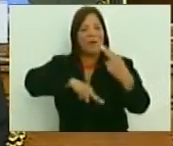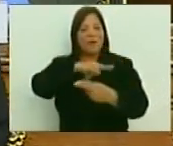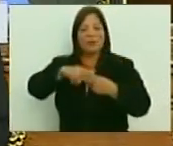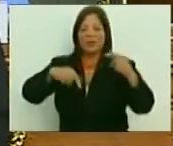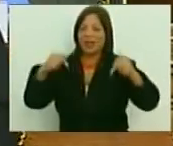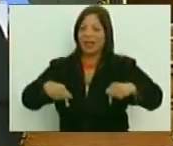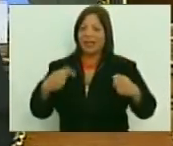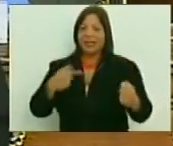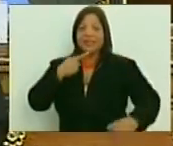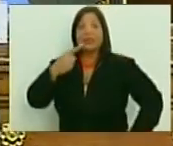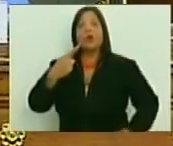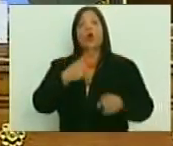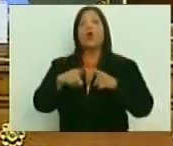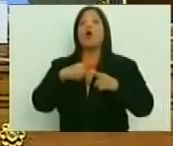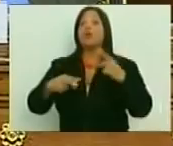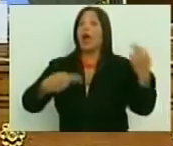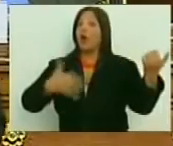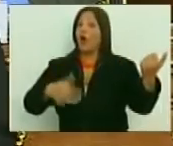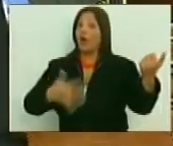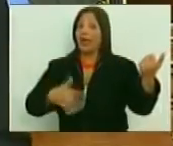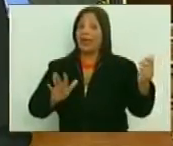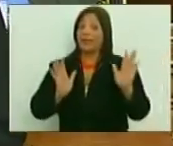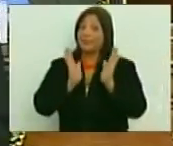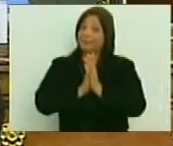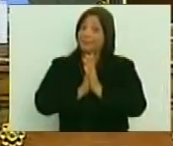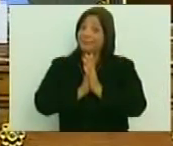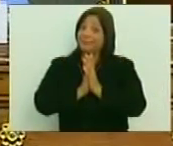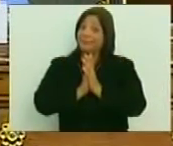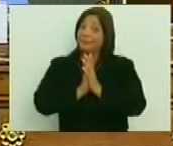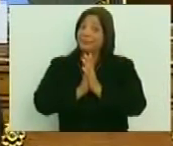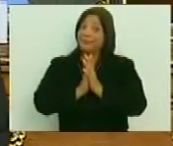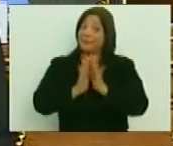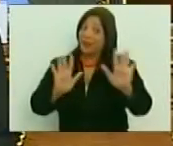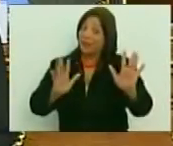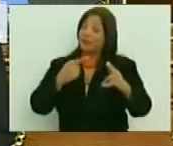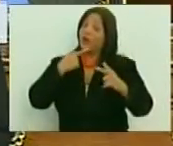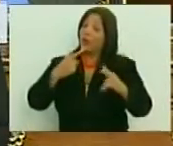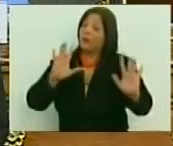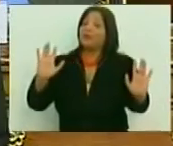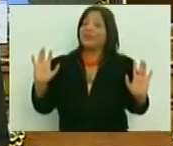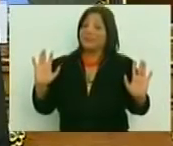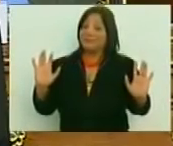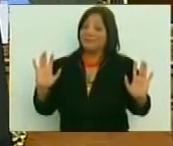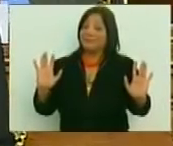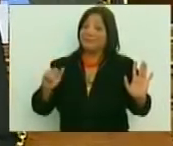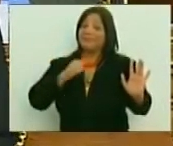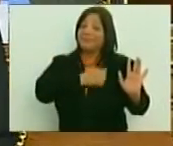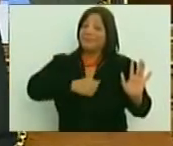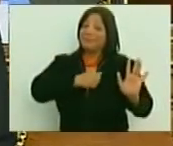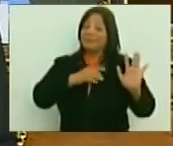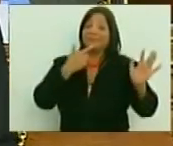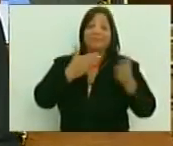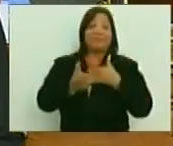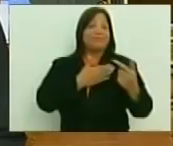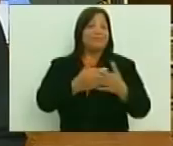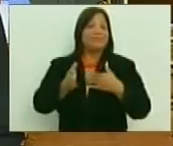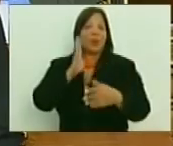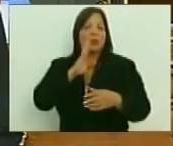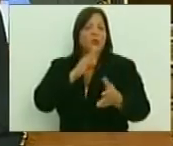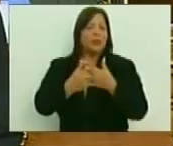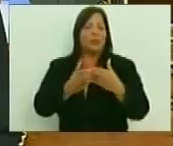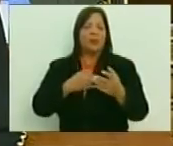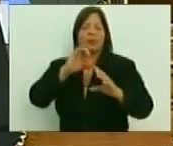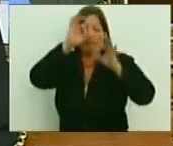de decir cosas que solo los rockeros decimos, así que a lo mejor me bajan con seguridad, pero lo tengo que decir. Siempre los rockeros hacen el trabajo sucio, pero es la